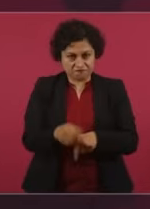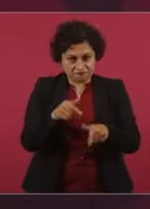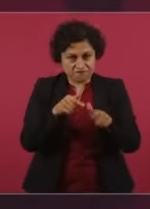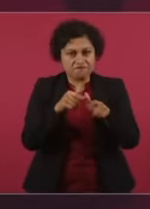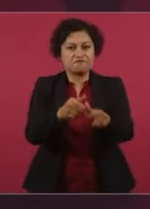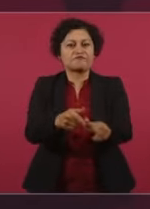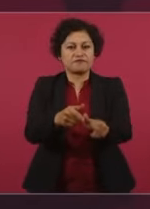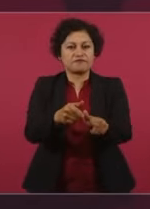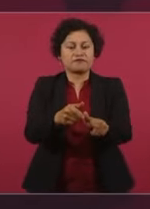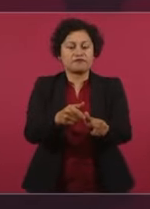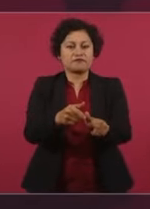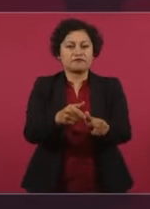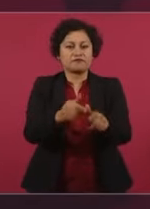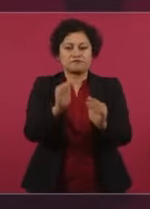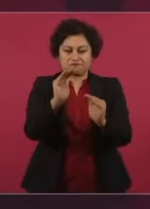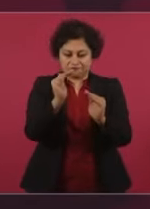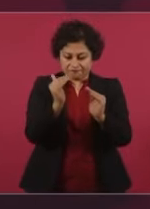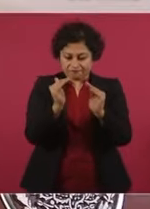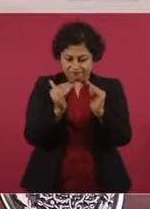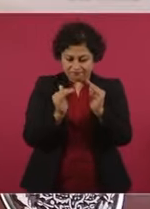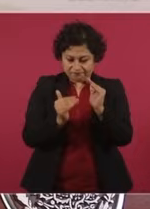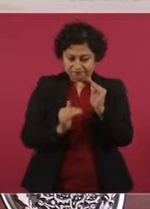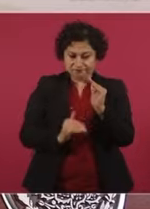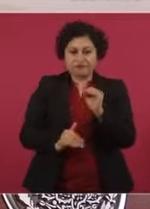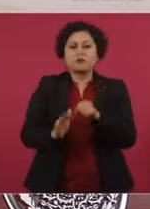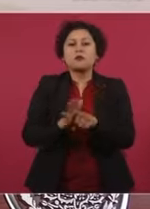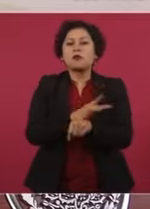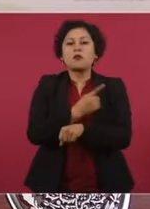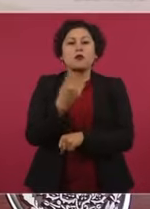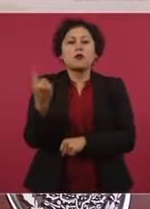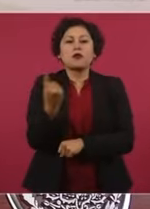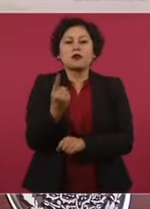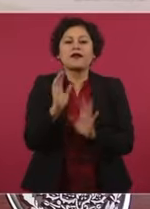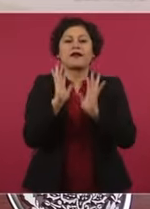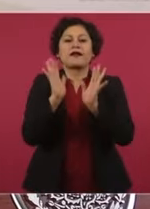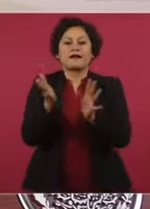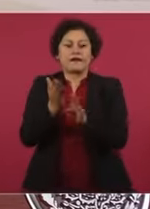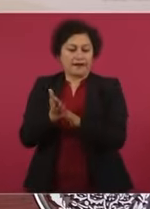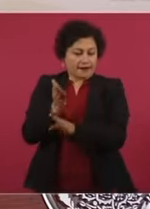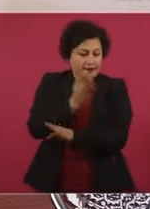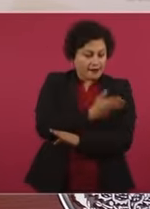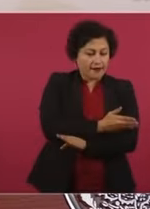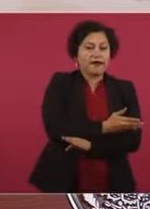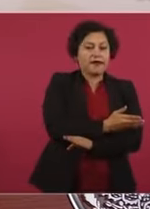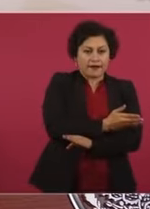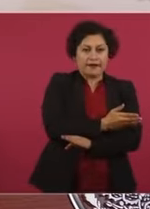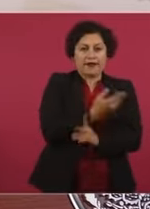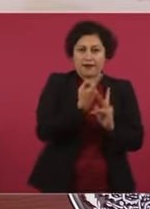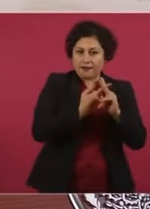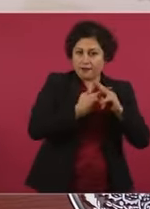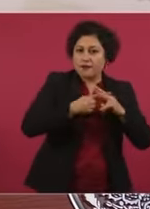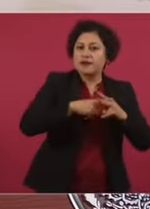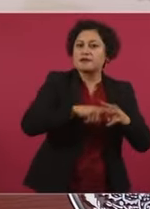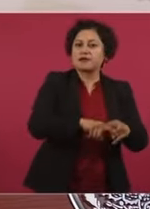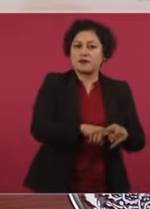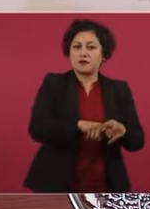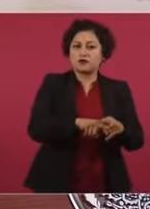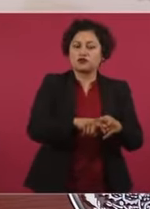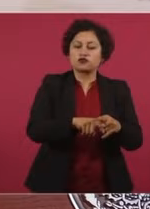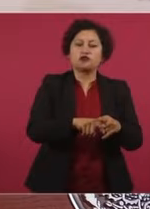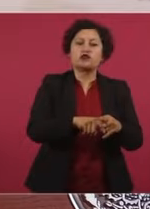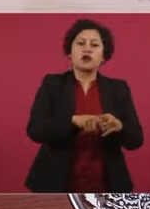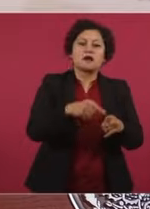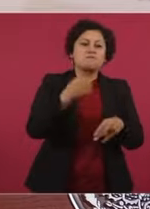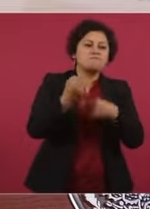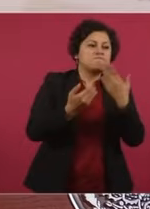Porque ya están dando frutos las políticas que iniciamos que llevan tiempo, por ejemplo, de